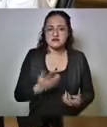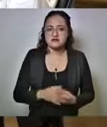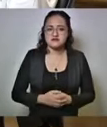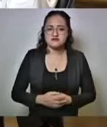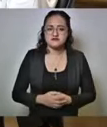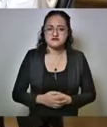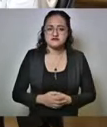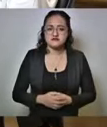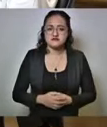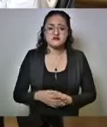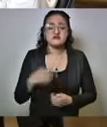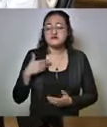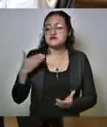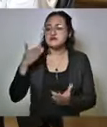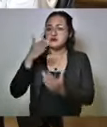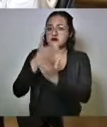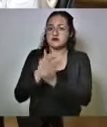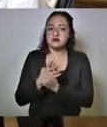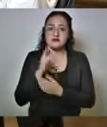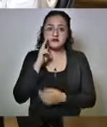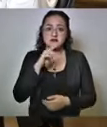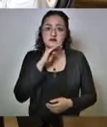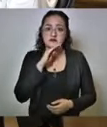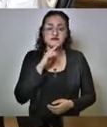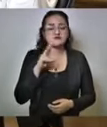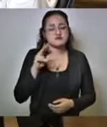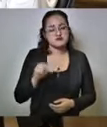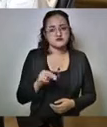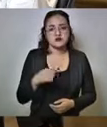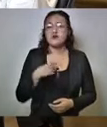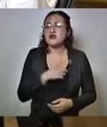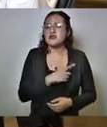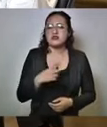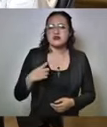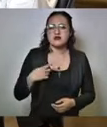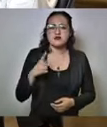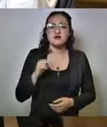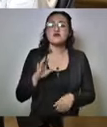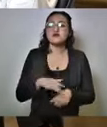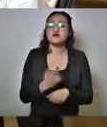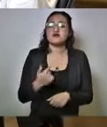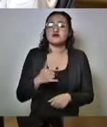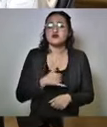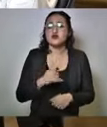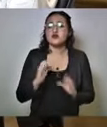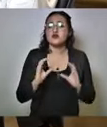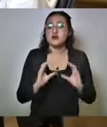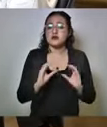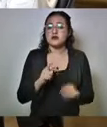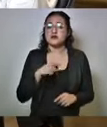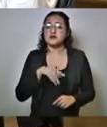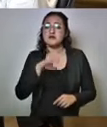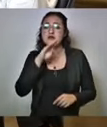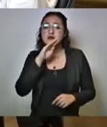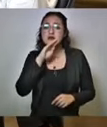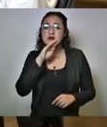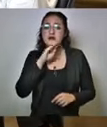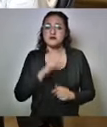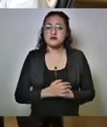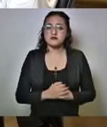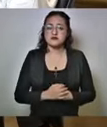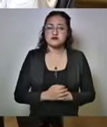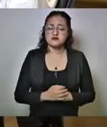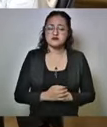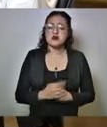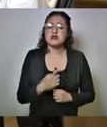Pero no voy a poder ir, no debo de ir porque la debo de cuidar, la